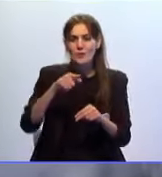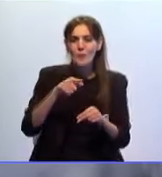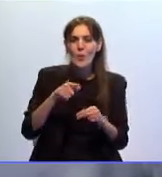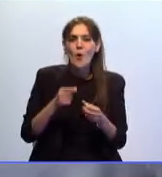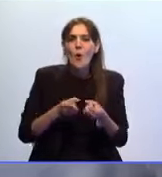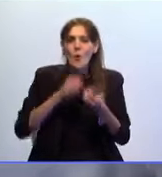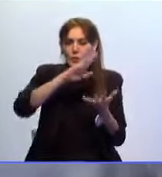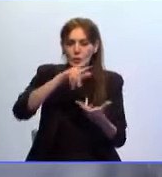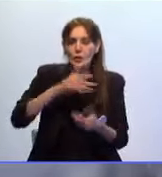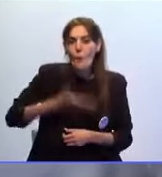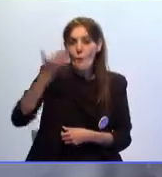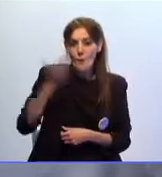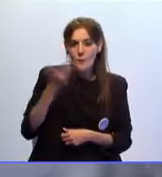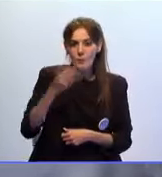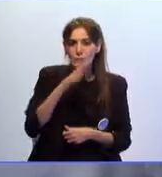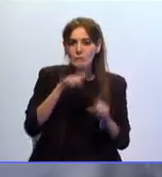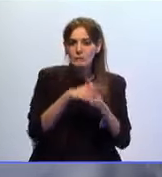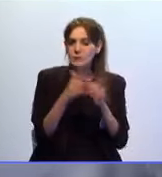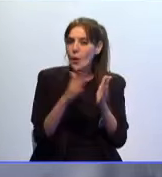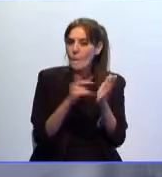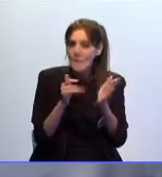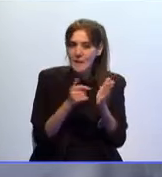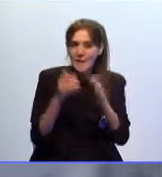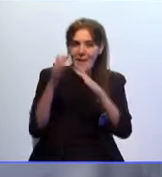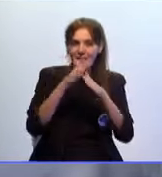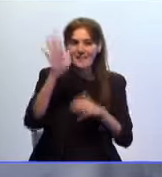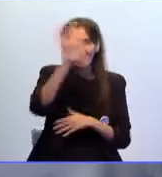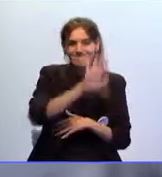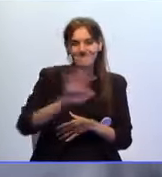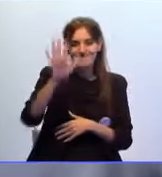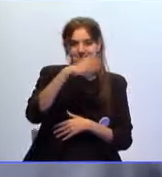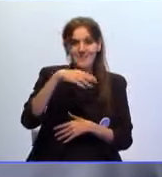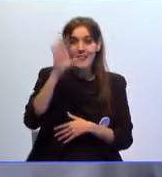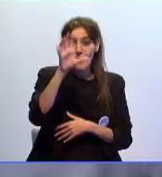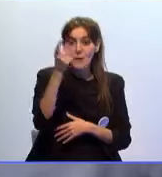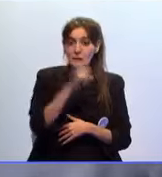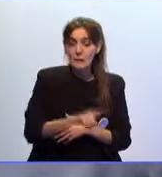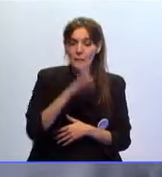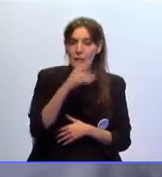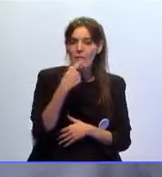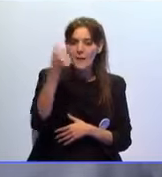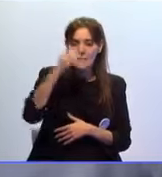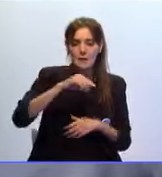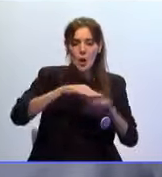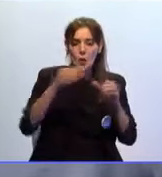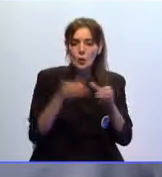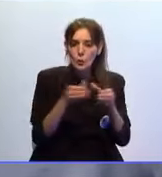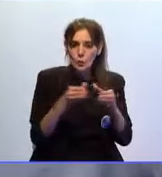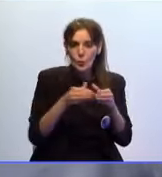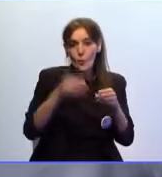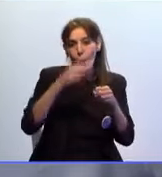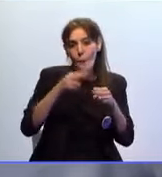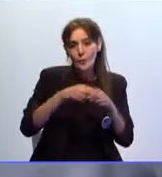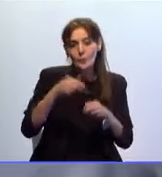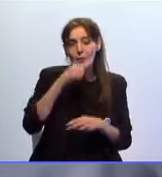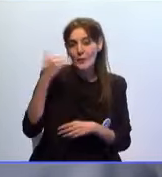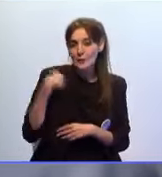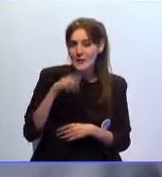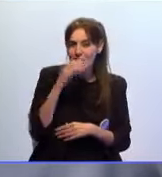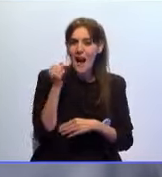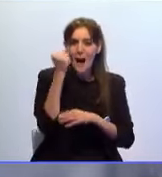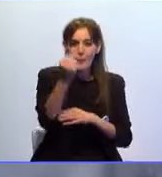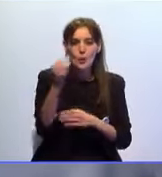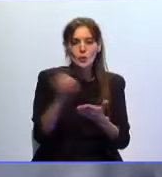muy preocupantes que nos están llegando de Valencia y del resto de partes del país. Desde Ceuta ya solamente podemos trasladar nuestro apoyo